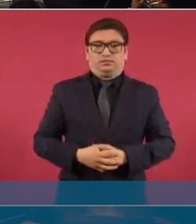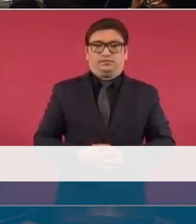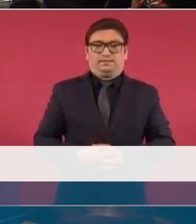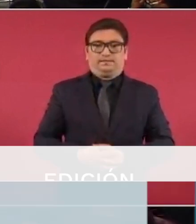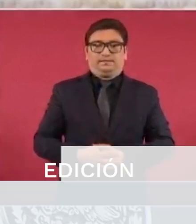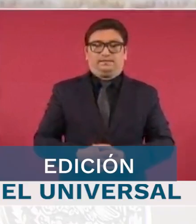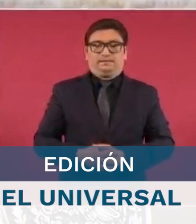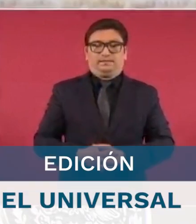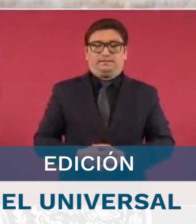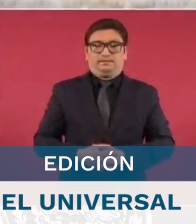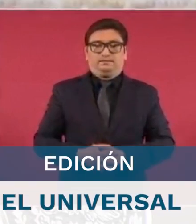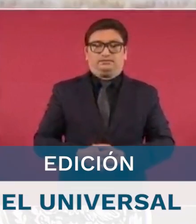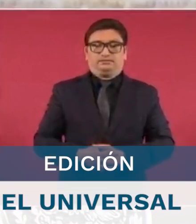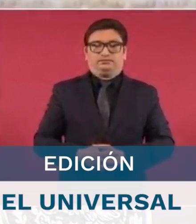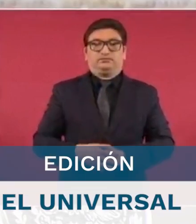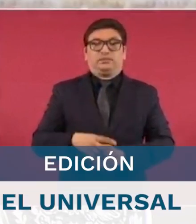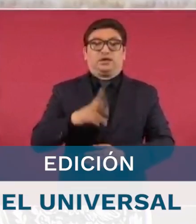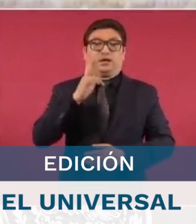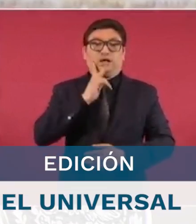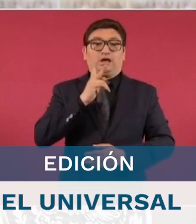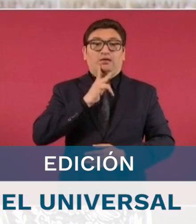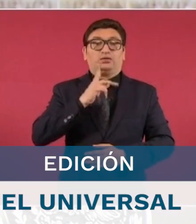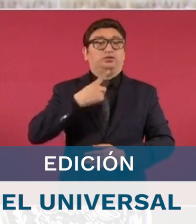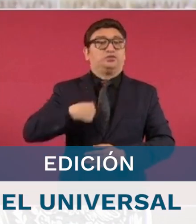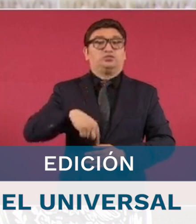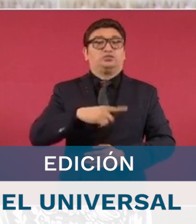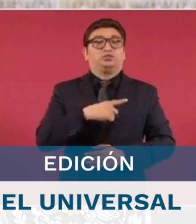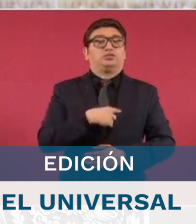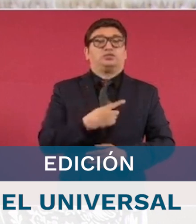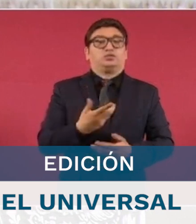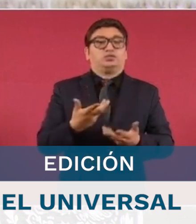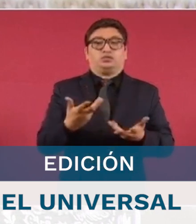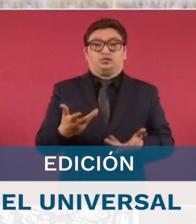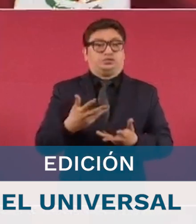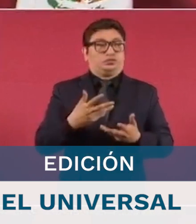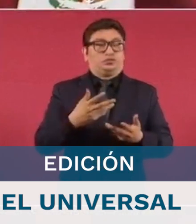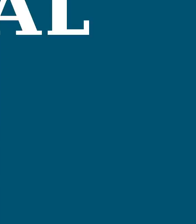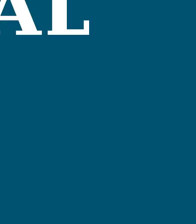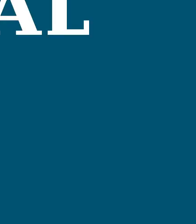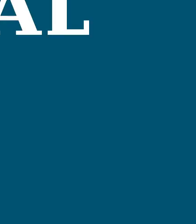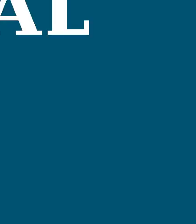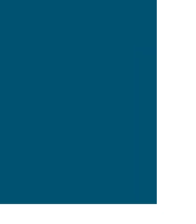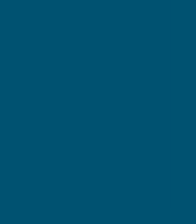dejándonos manipular.